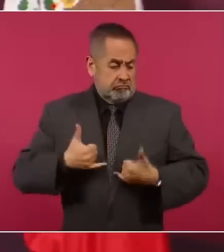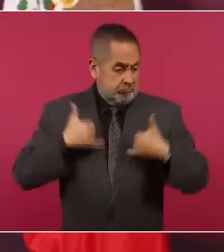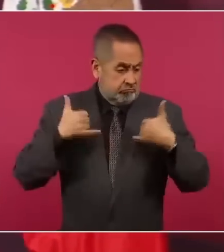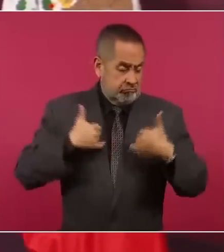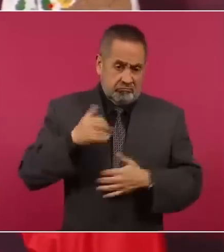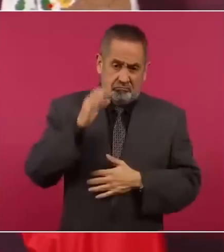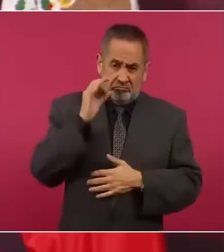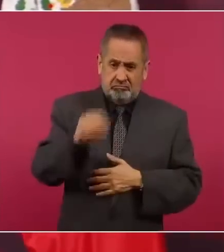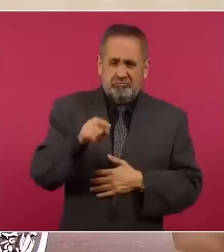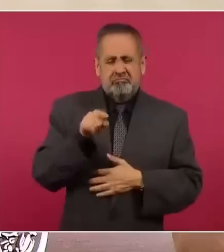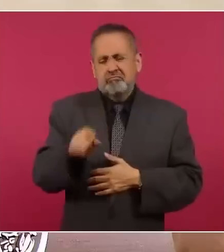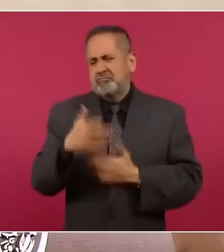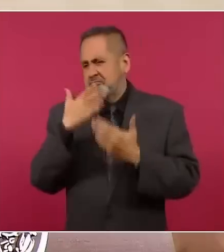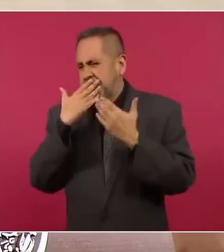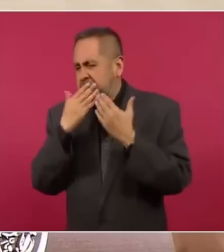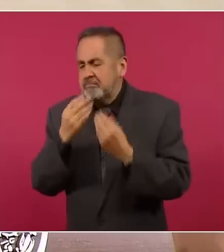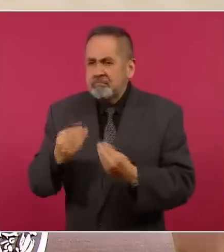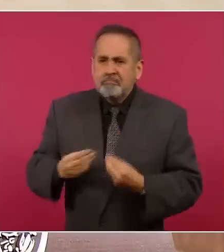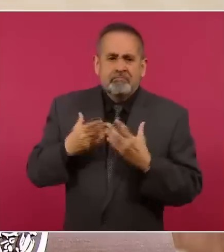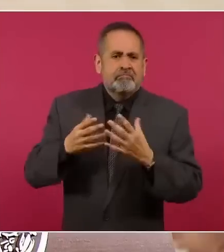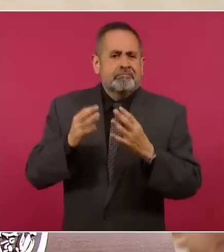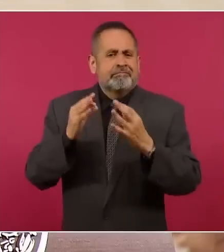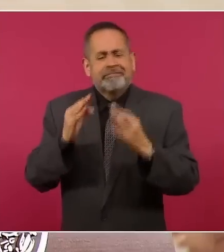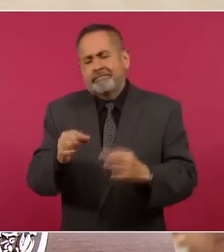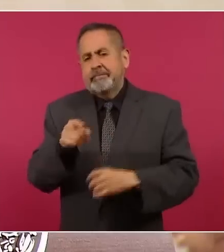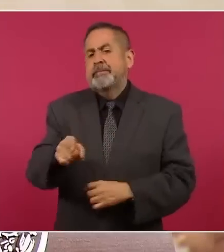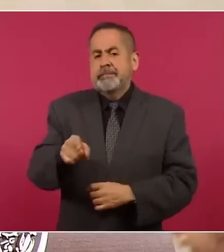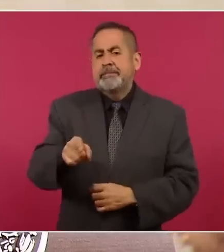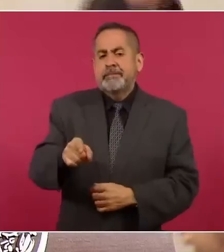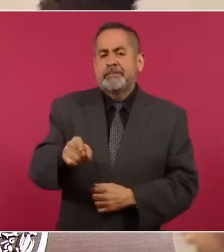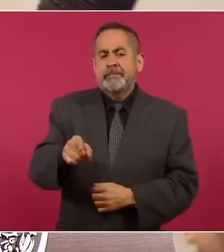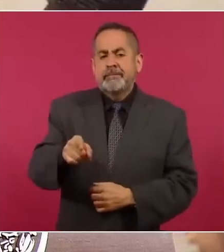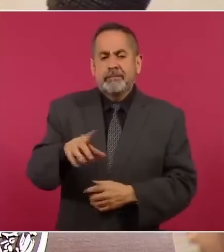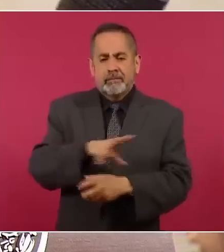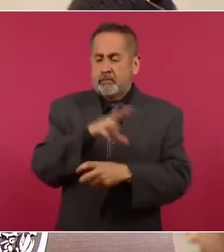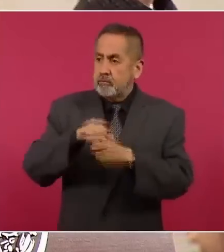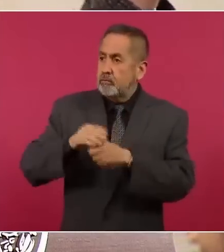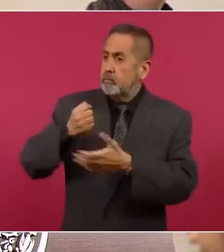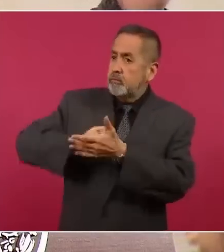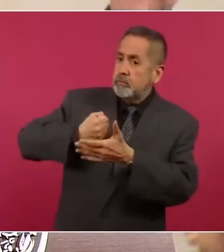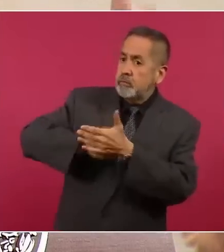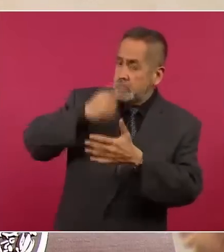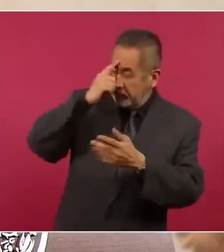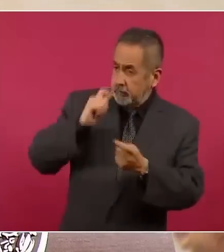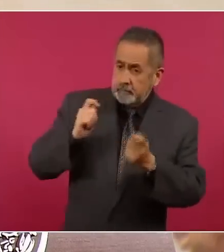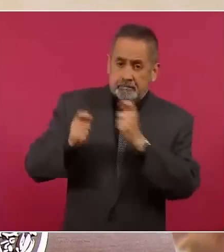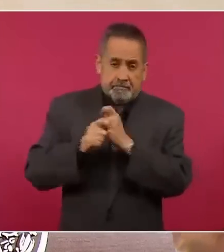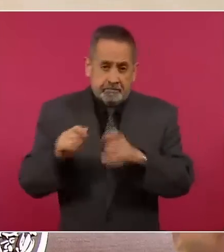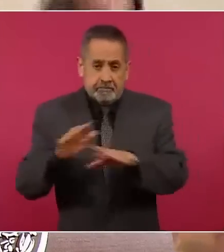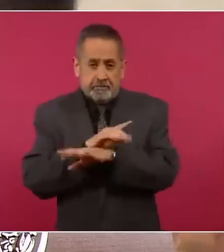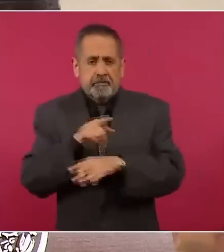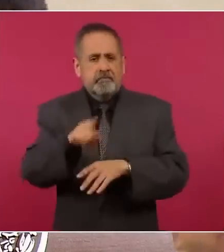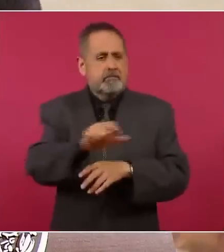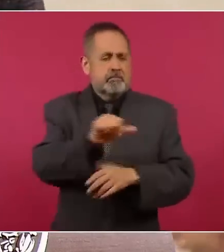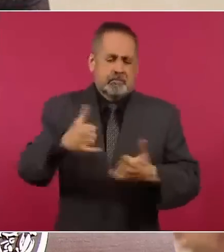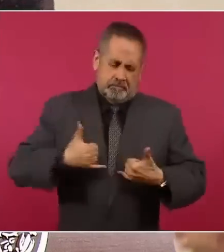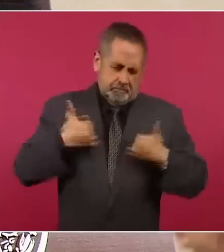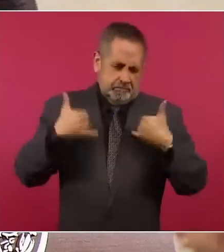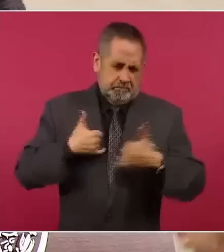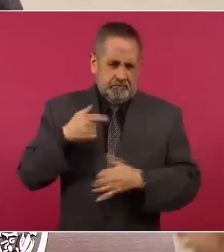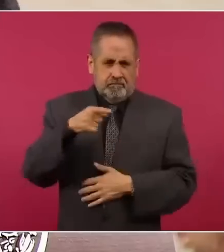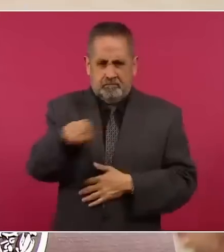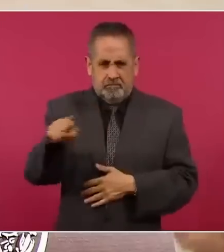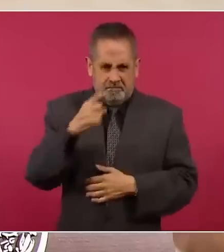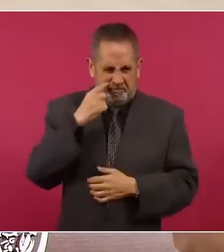es la frescura de todos los movimientos de transformación. Ellos están bien